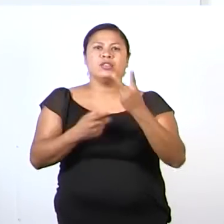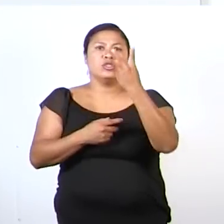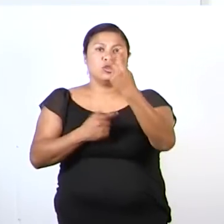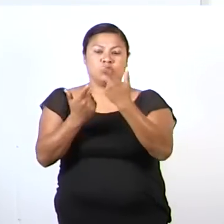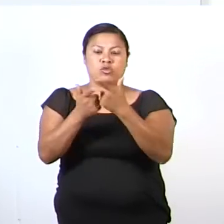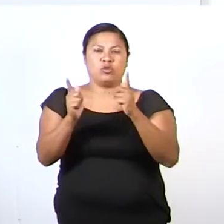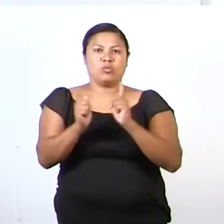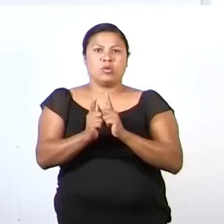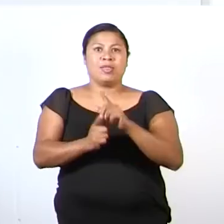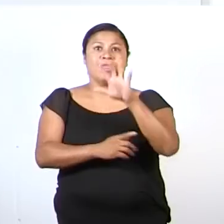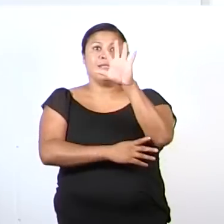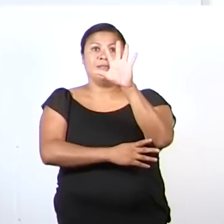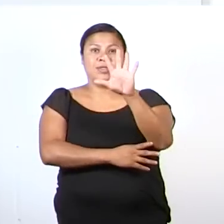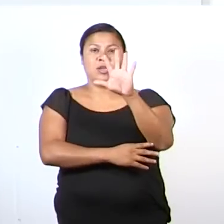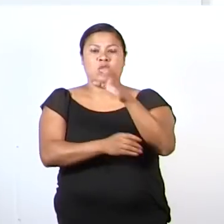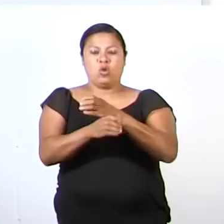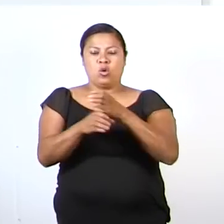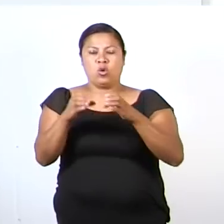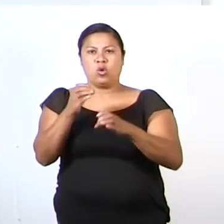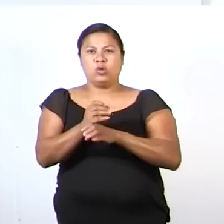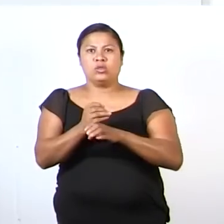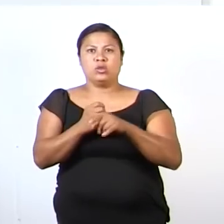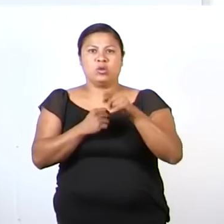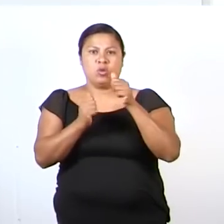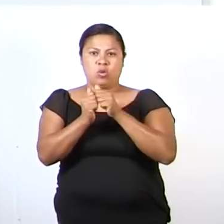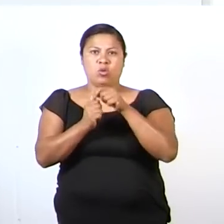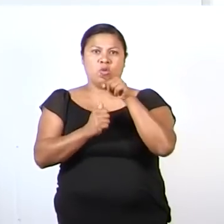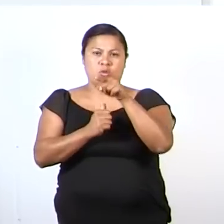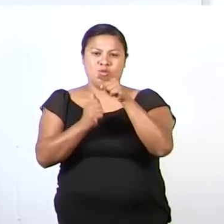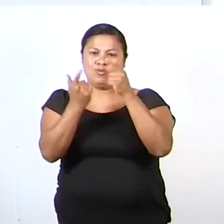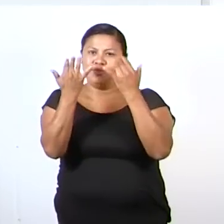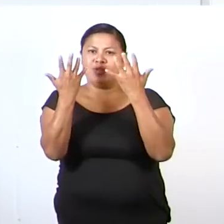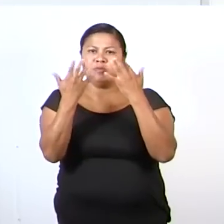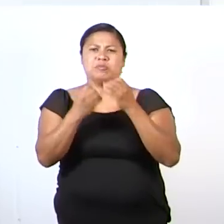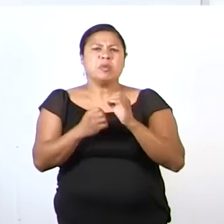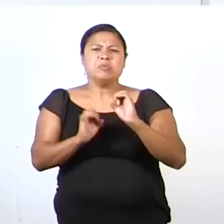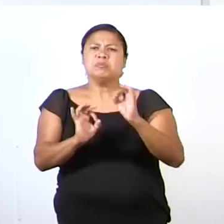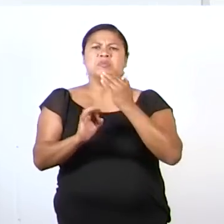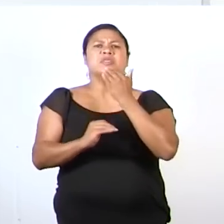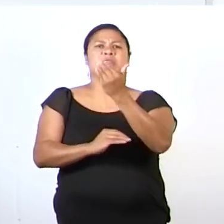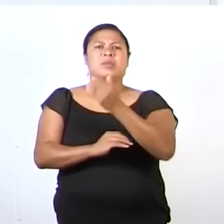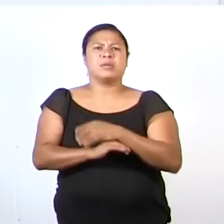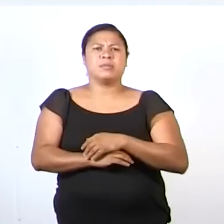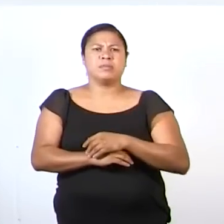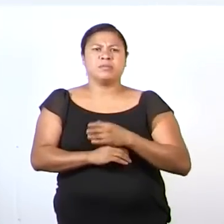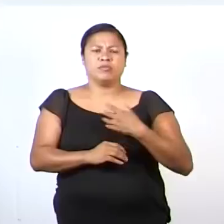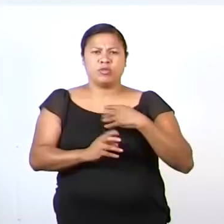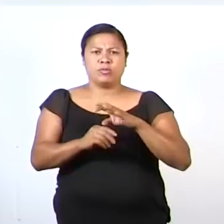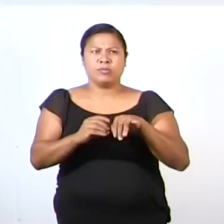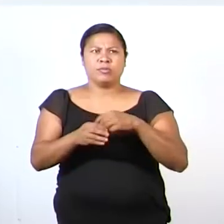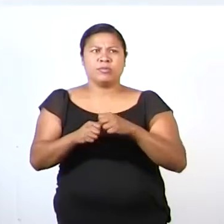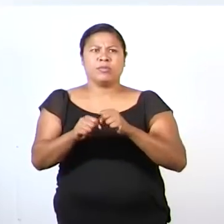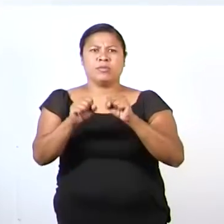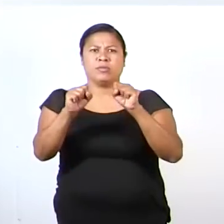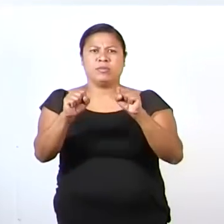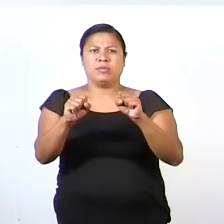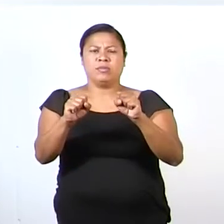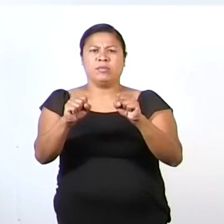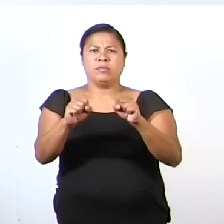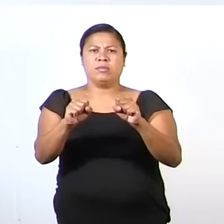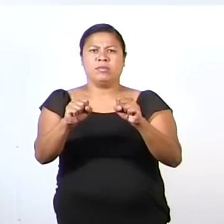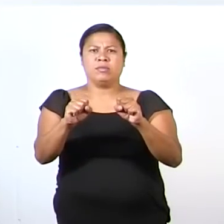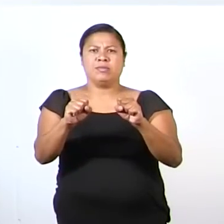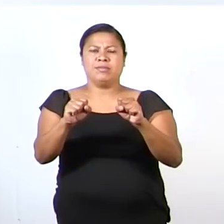de cinco cosas con tus dedos. Perfecto. Agarré y las puse en mis manos así.